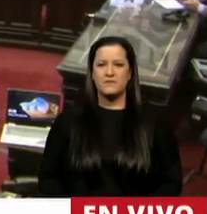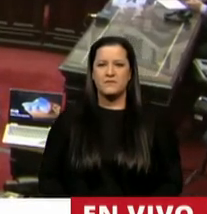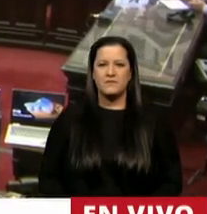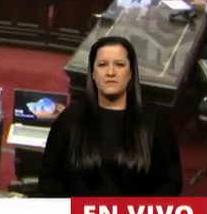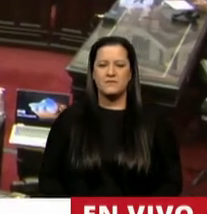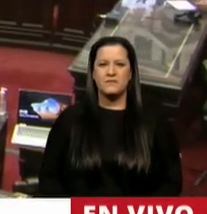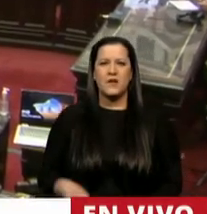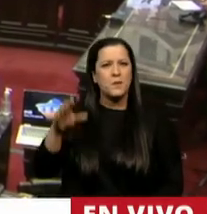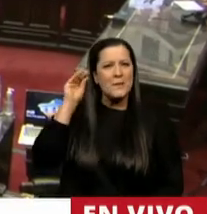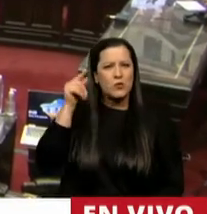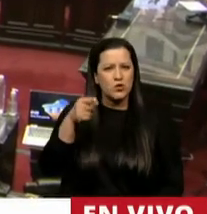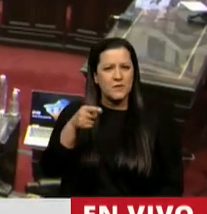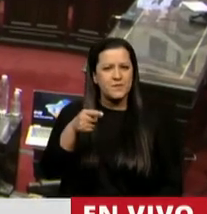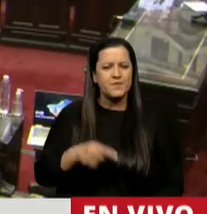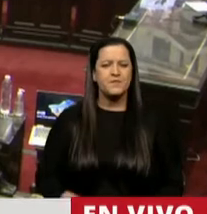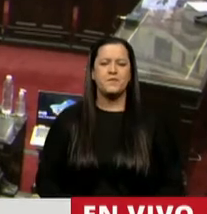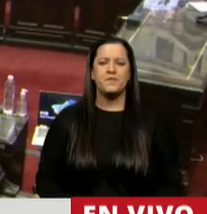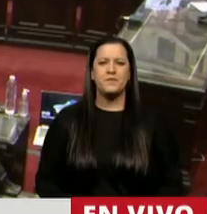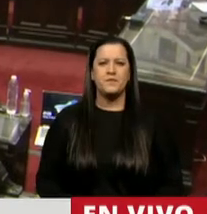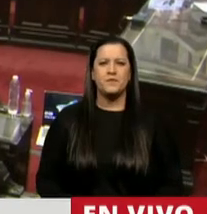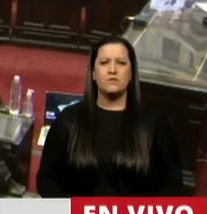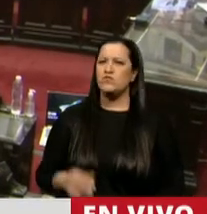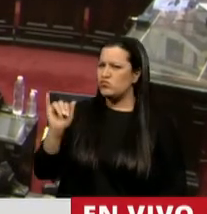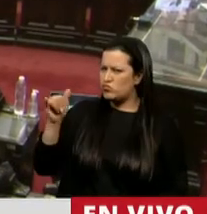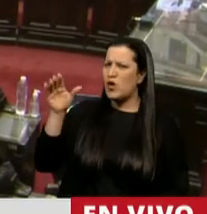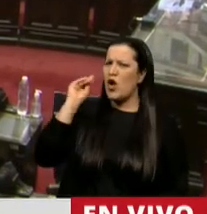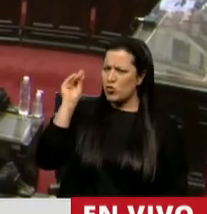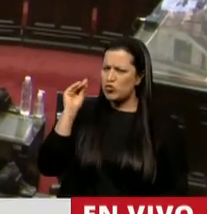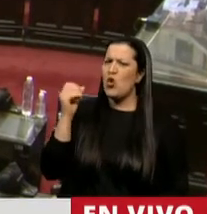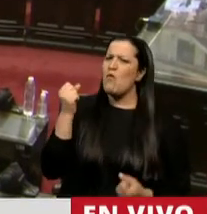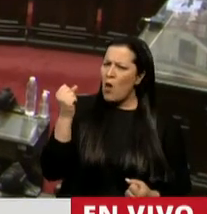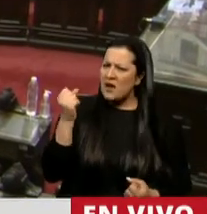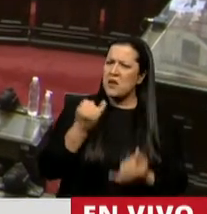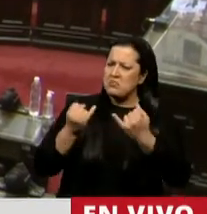¿Me escucha, Presidente? Lo escucho fuerte y claro.